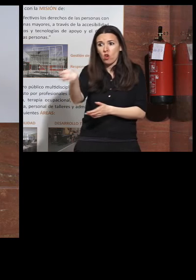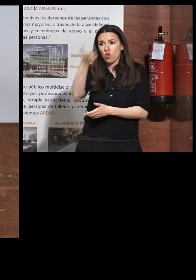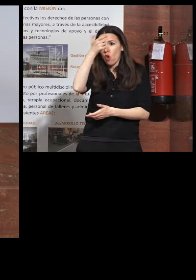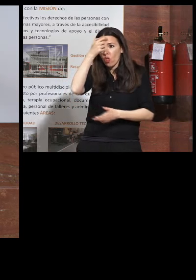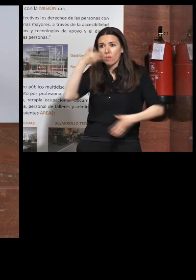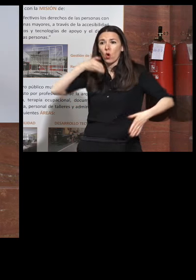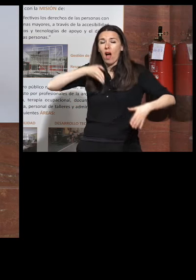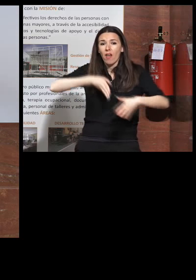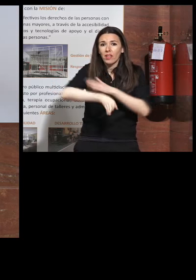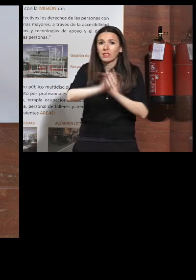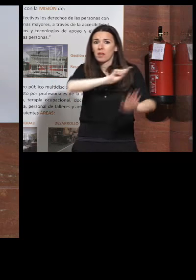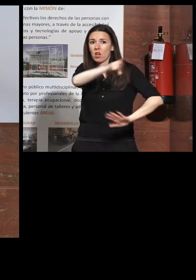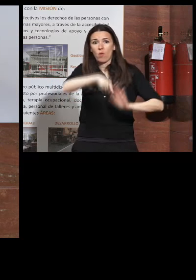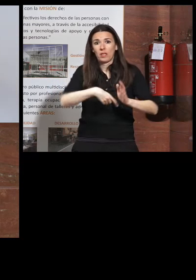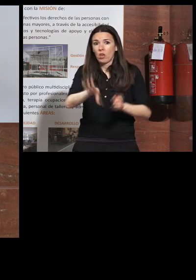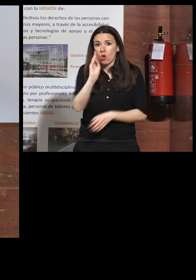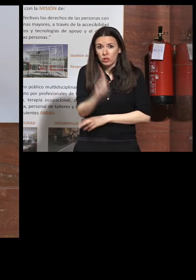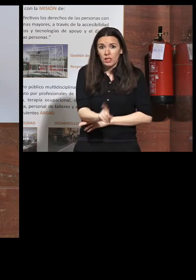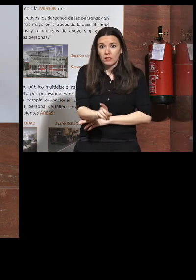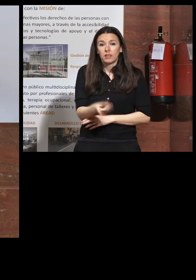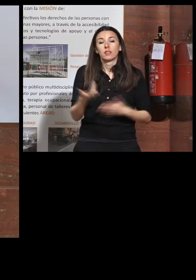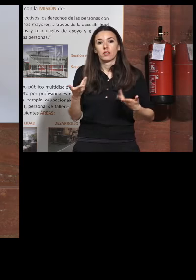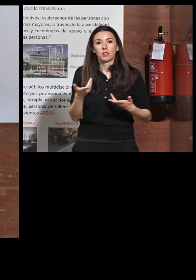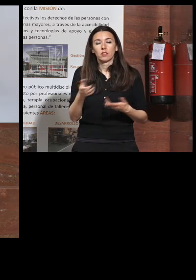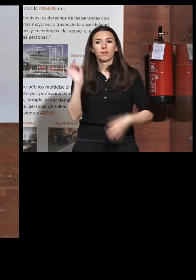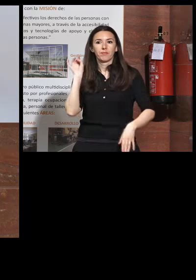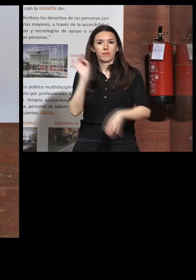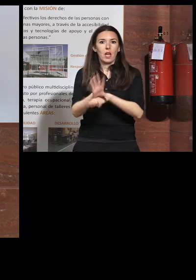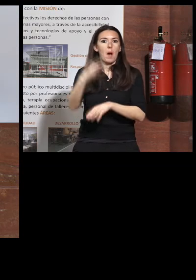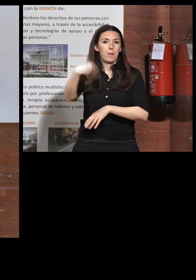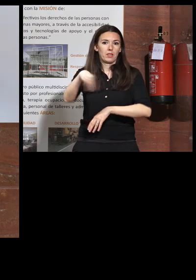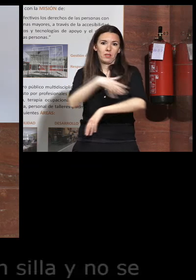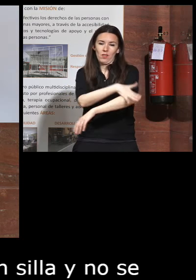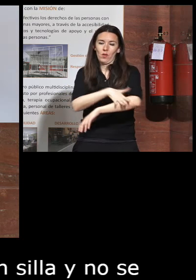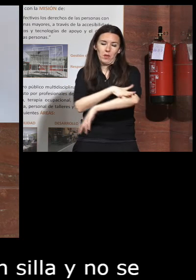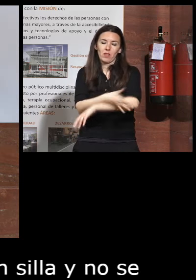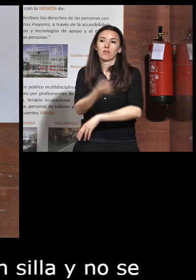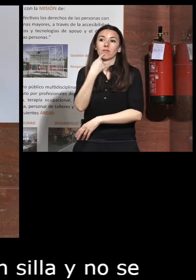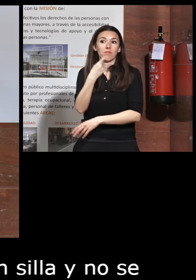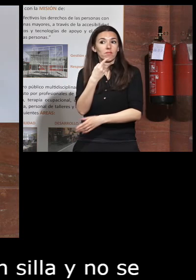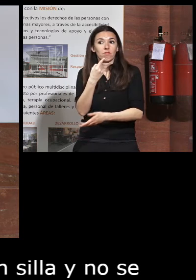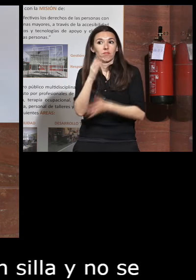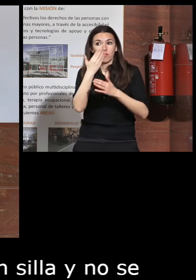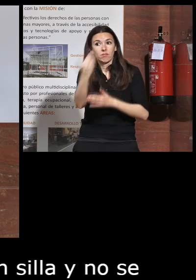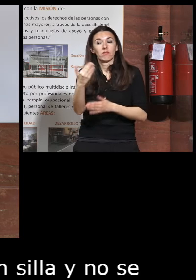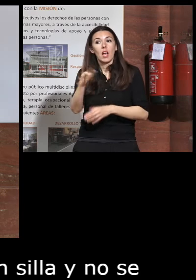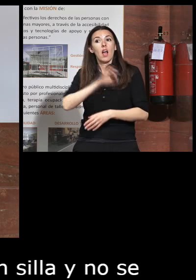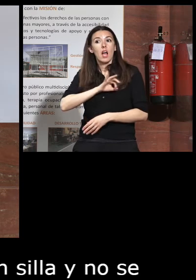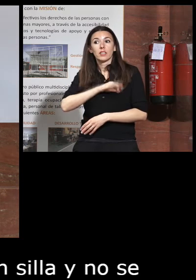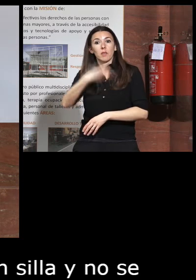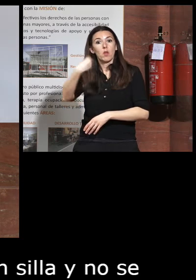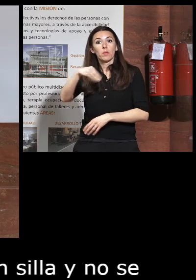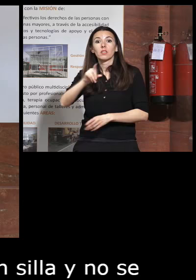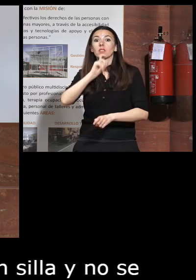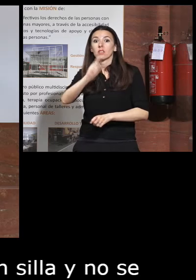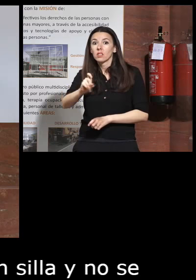accesibilidad total y entonces yo le escribí una carta al presidente del gobierno y le dije literalmente que estimado presidente le